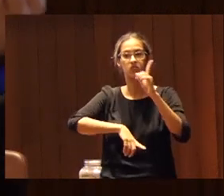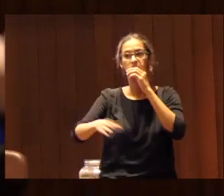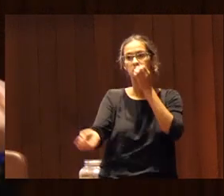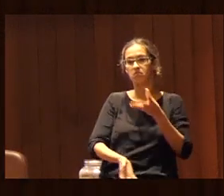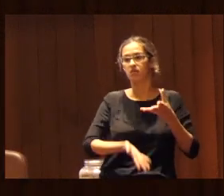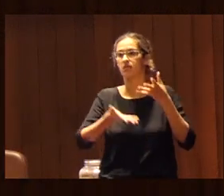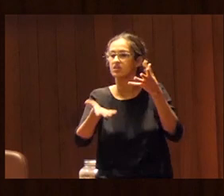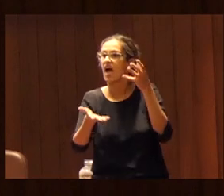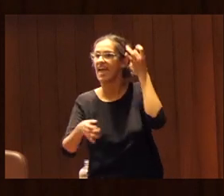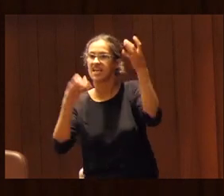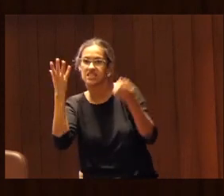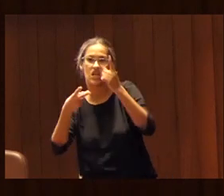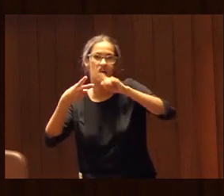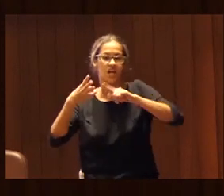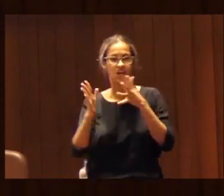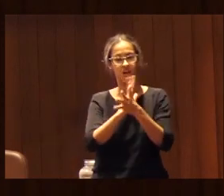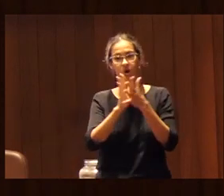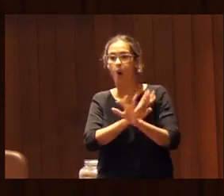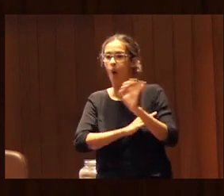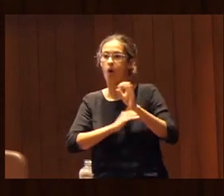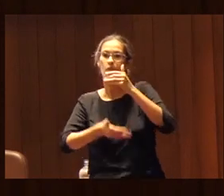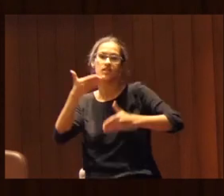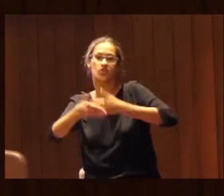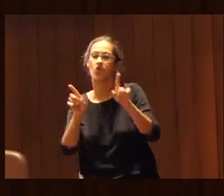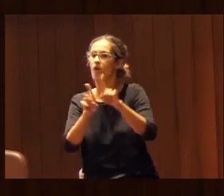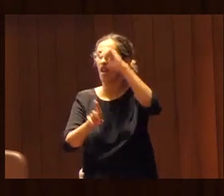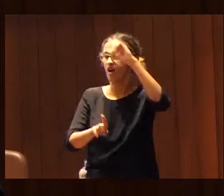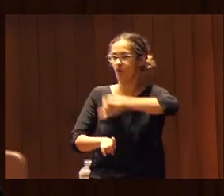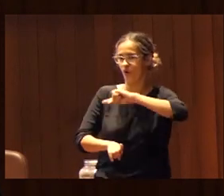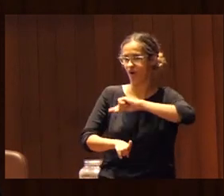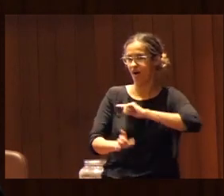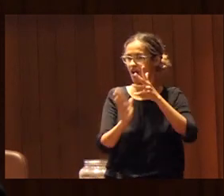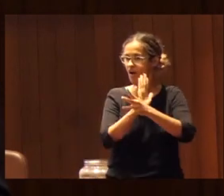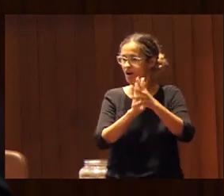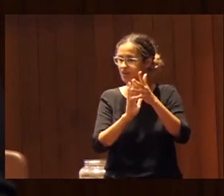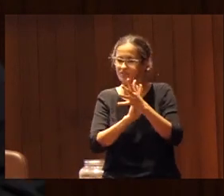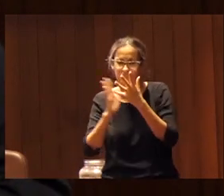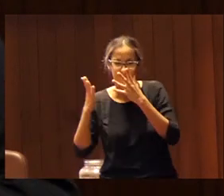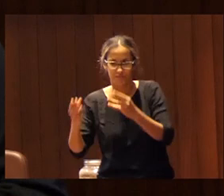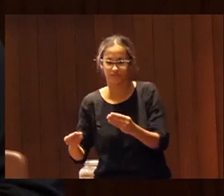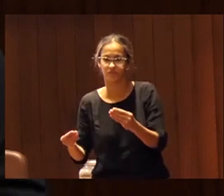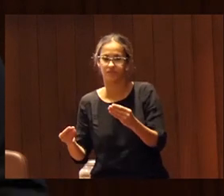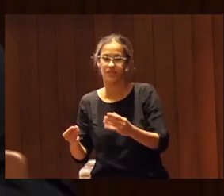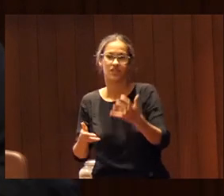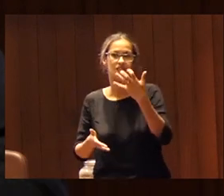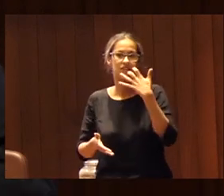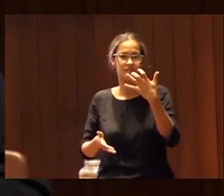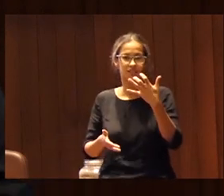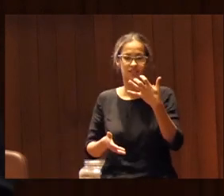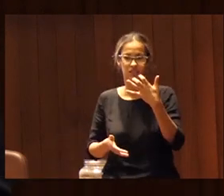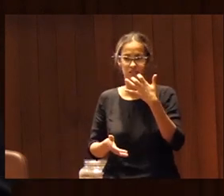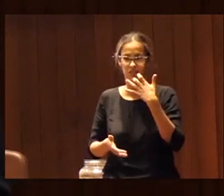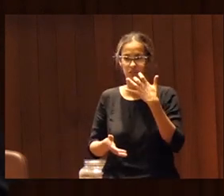ejercicio o puedo hacer que ese proceso sea consciente es decir me explico cuando tú pones esta